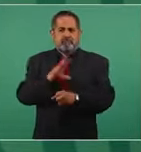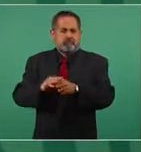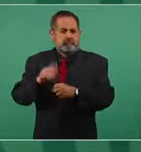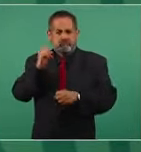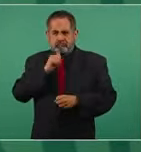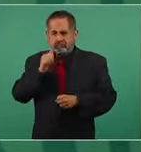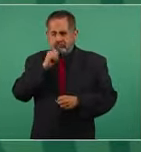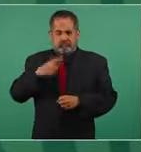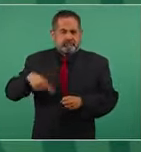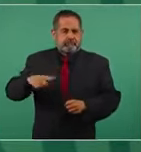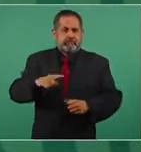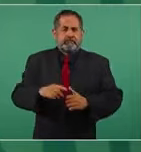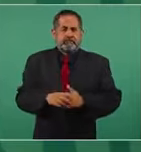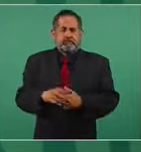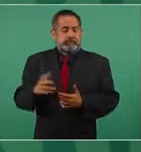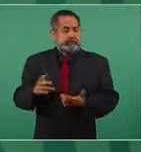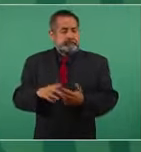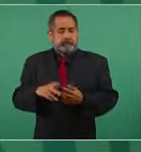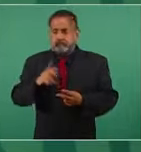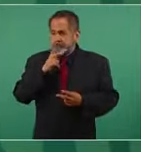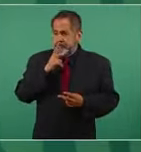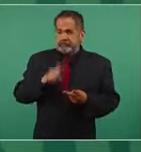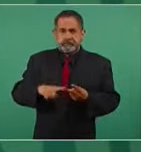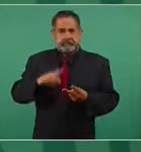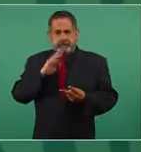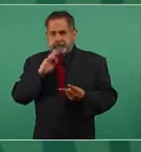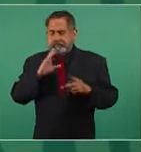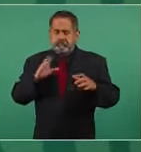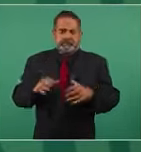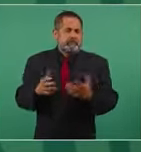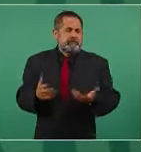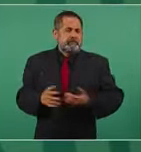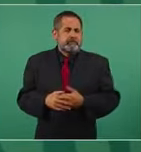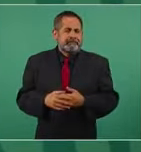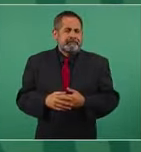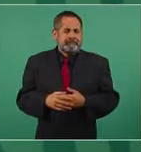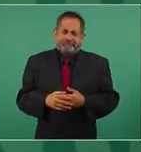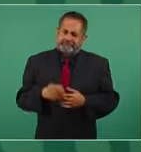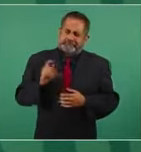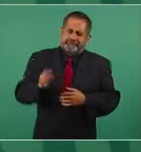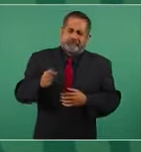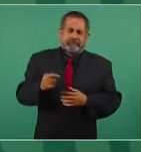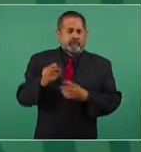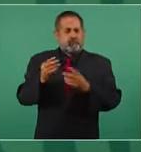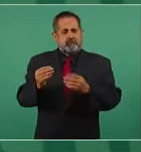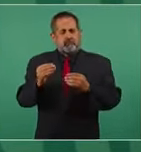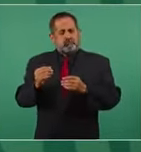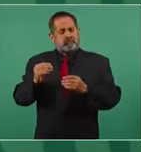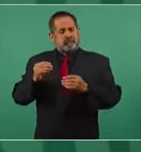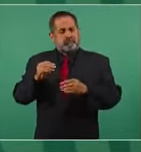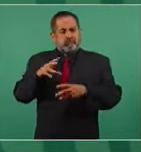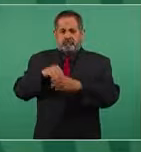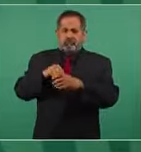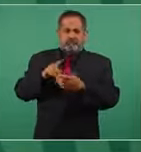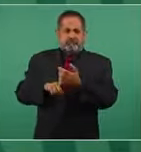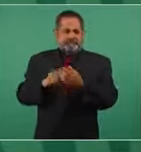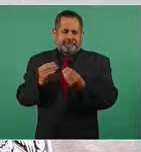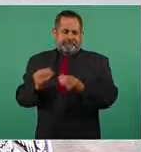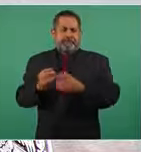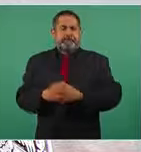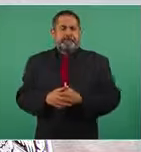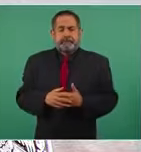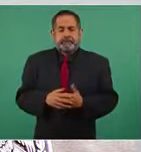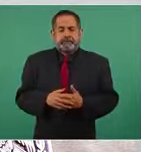niños, son los papás, son las mamás. Entonces, es mucho lo que esto significa. Entonces,